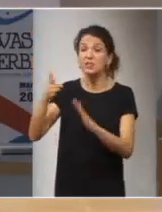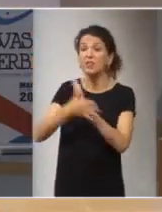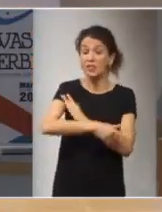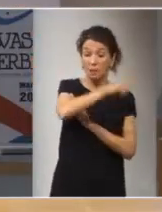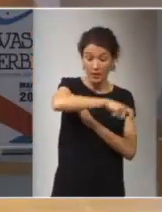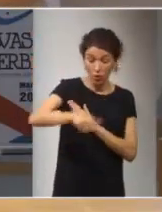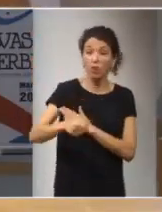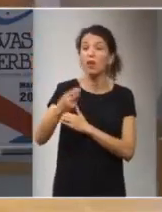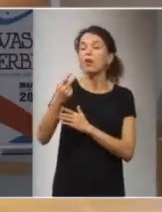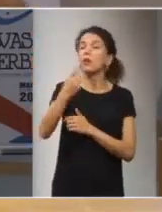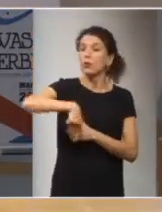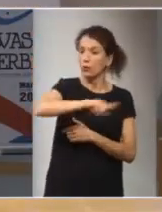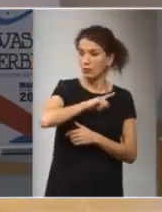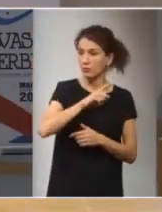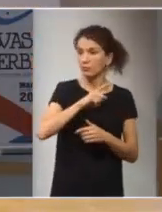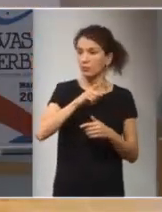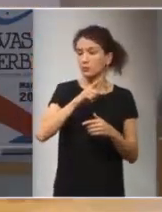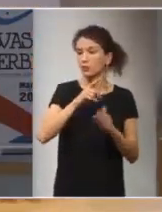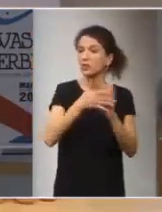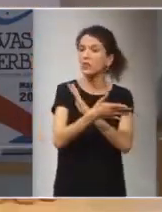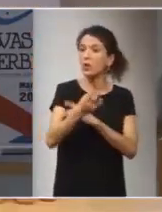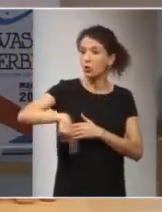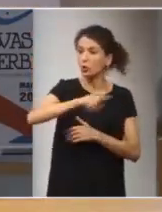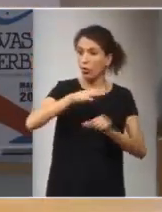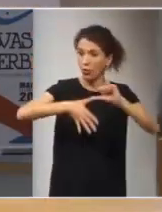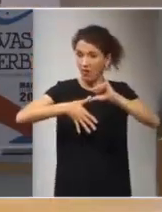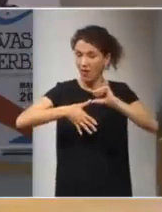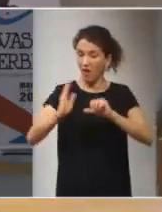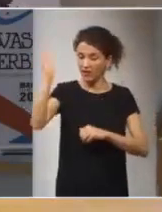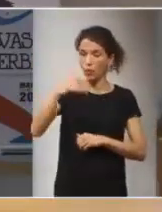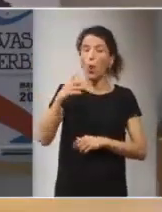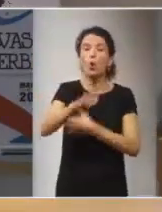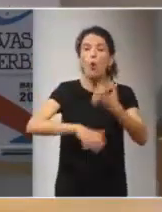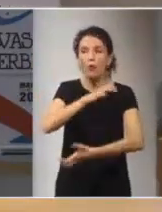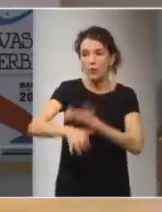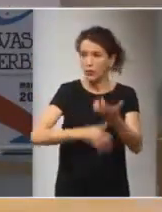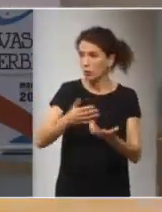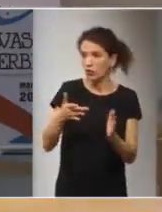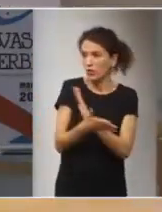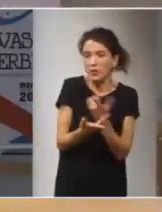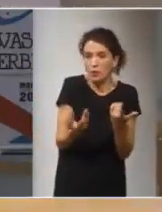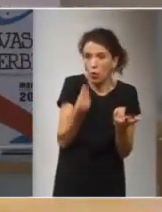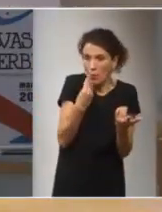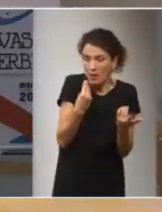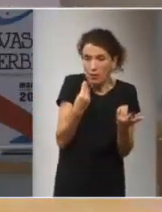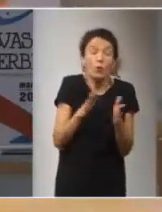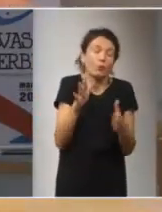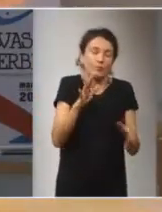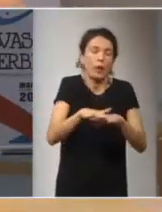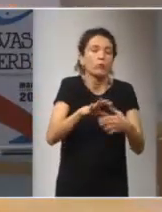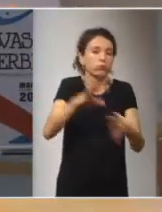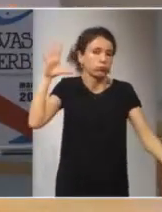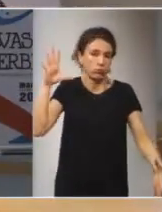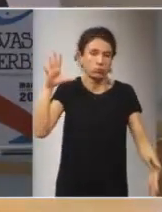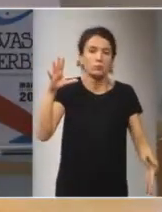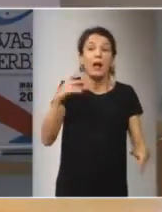de la zona de nosotros en Latinoamérica estaríamos afectados por un conflicto en el que no tuvimos absolutamente nada que ver y por último